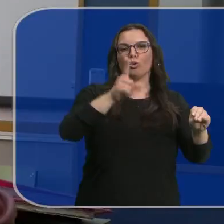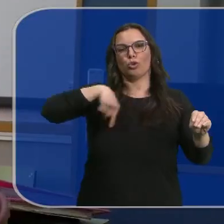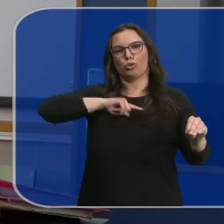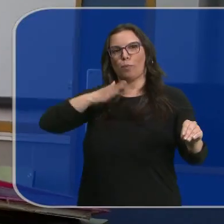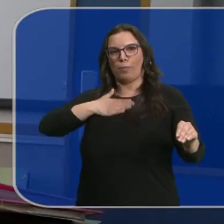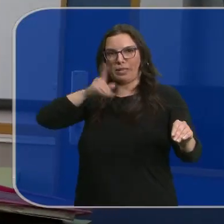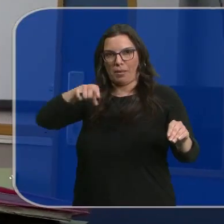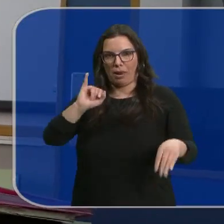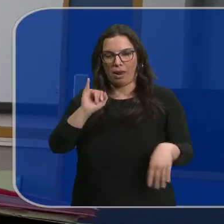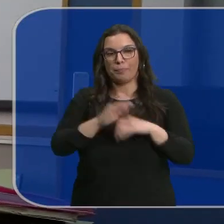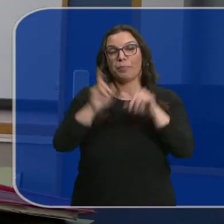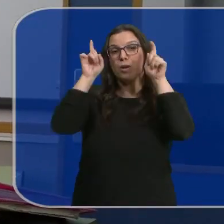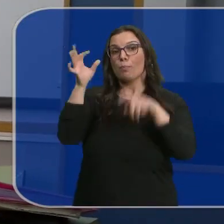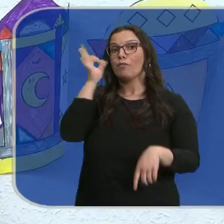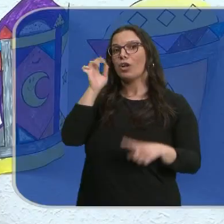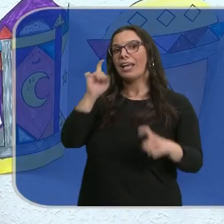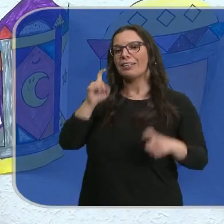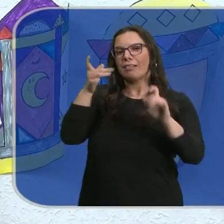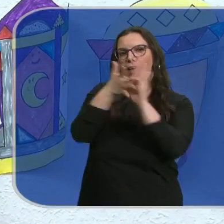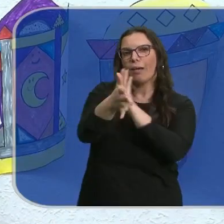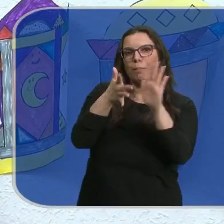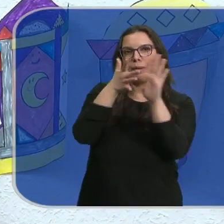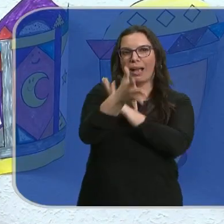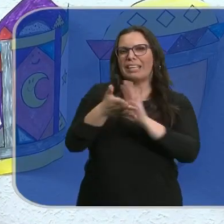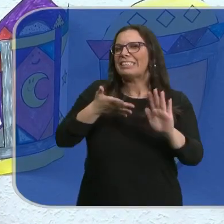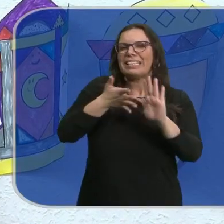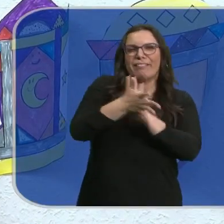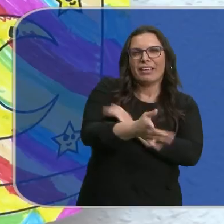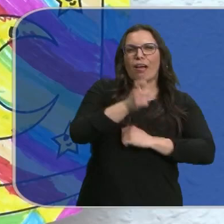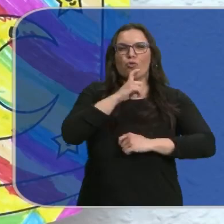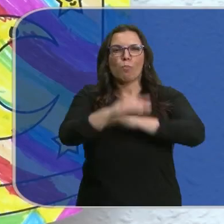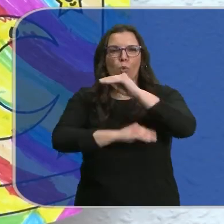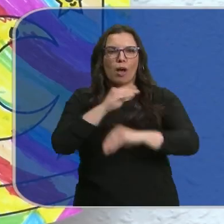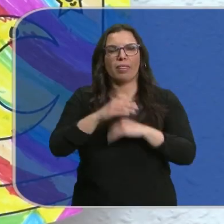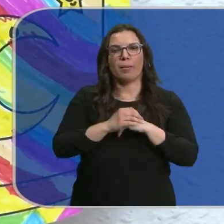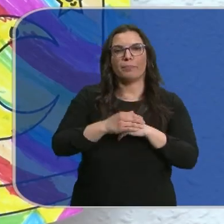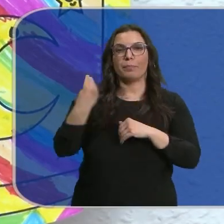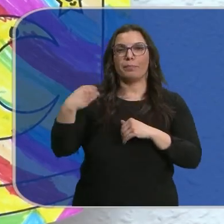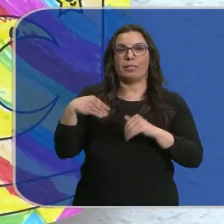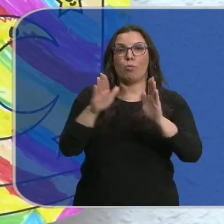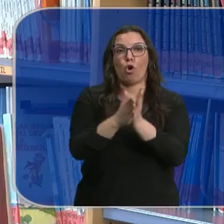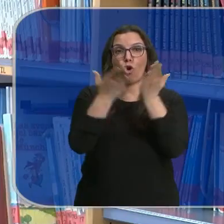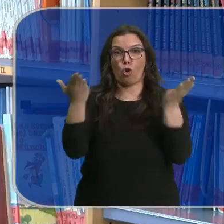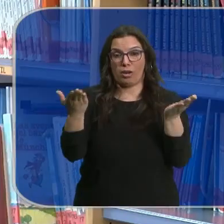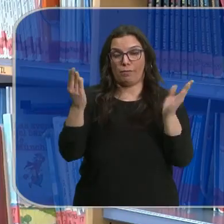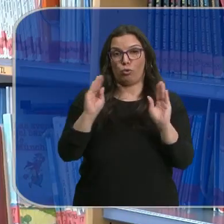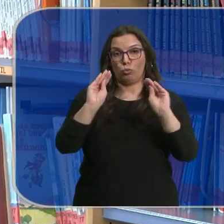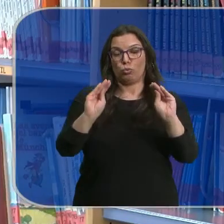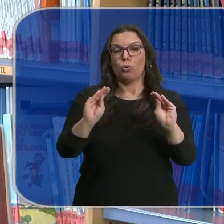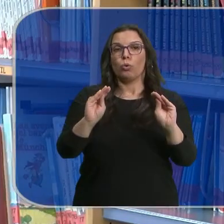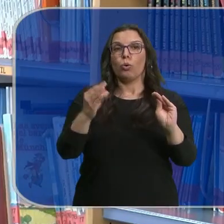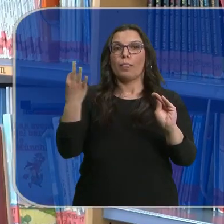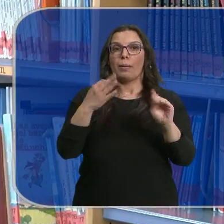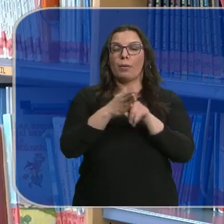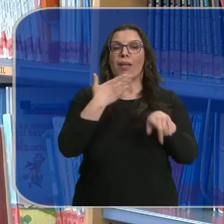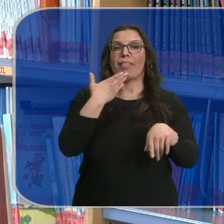las nuestras. Su profesora trata de explicarles lo que significa y cómo se celebra. Lo que pone en el Corán es que tienes que estar en ayunas a partir de la